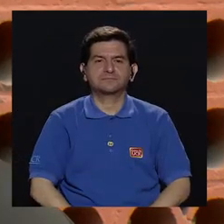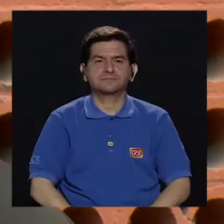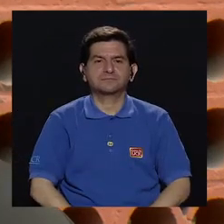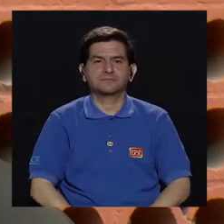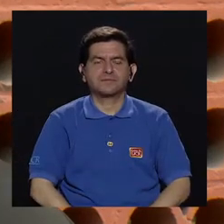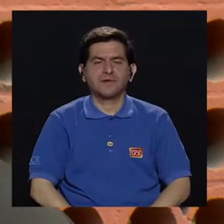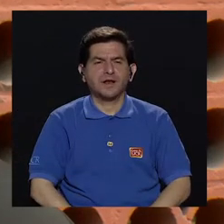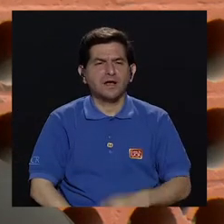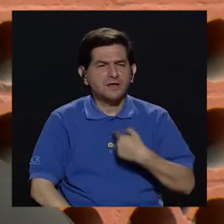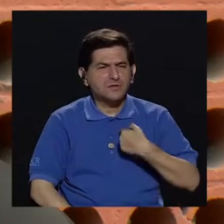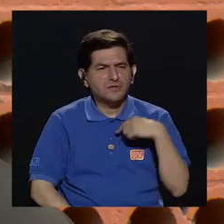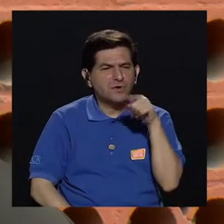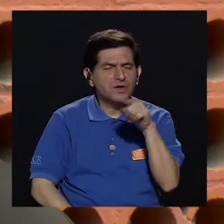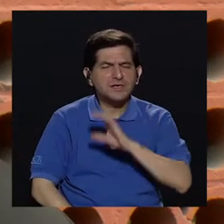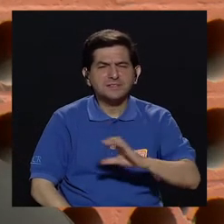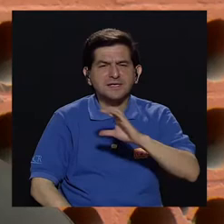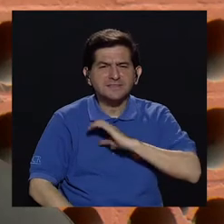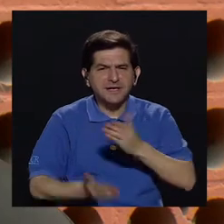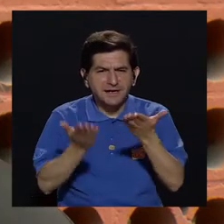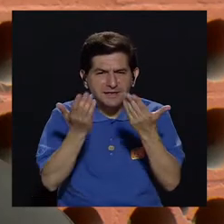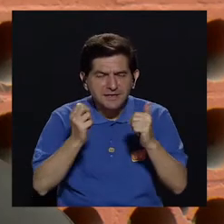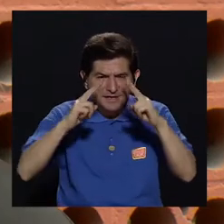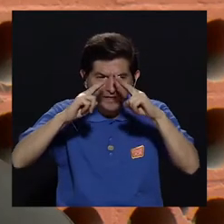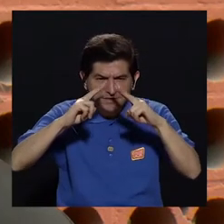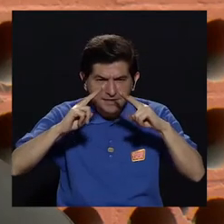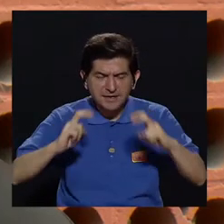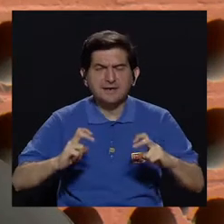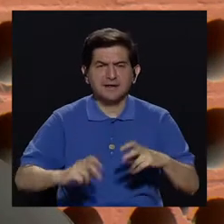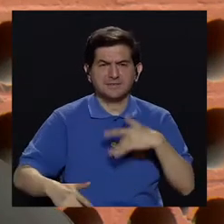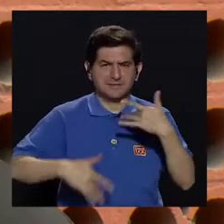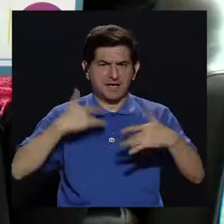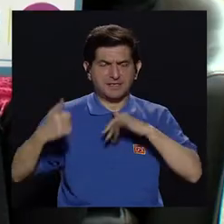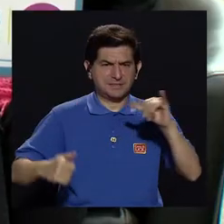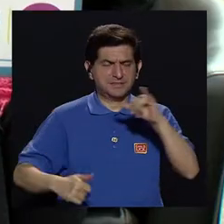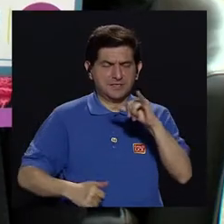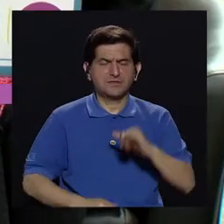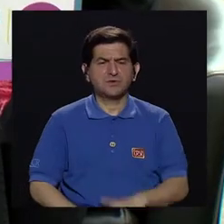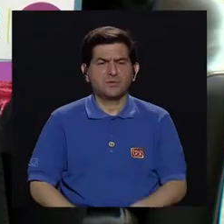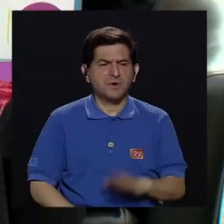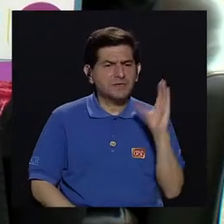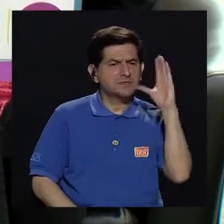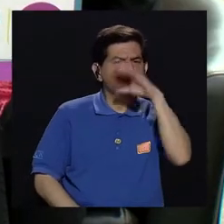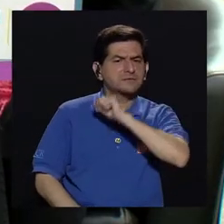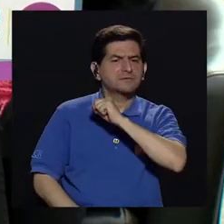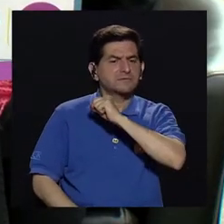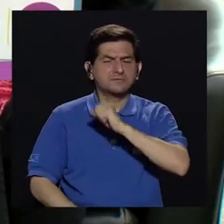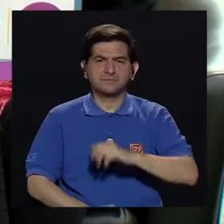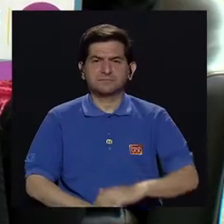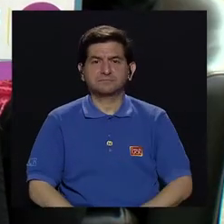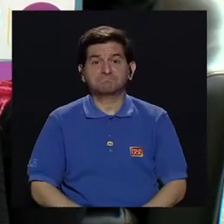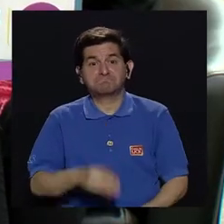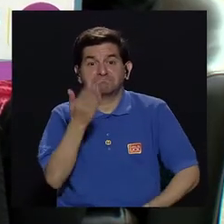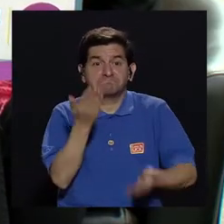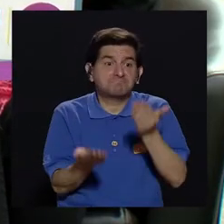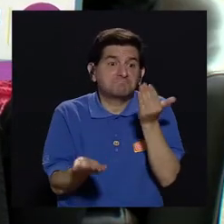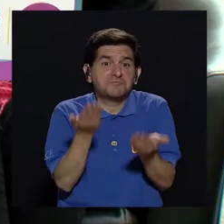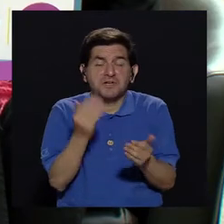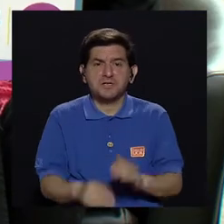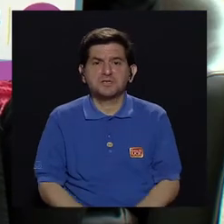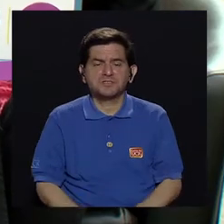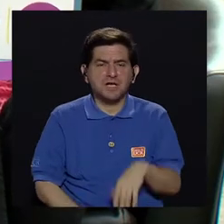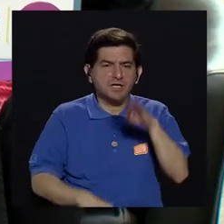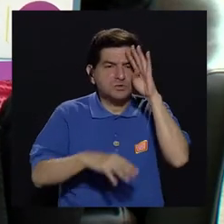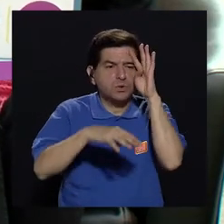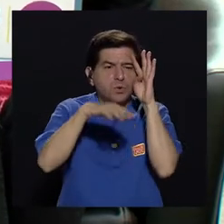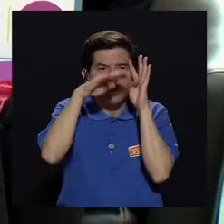tal vez ahí Marcela profundizar en esas características, ¿verdad? Los síntomas o señales que podríamos evidenciar, porque podría haber de